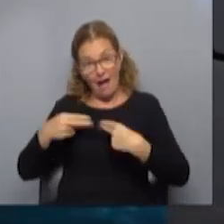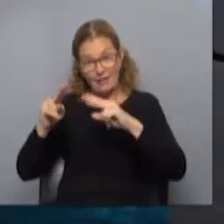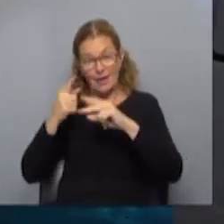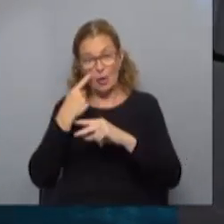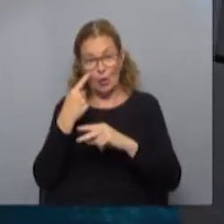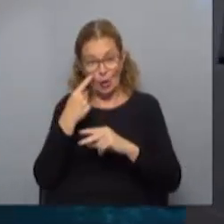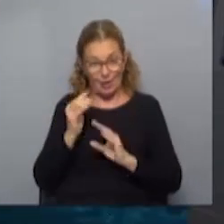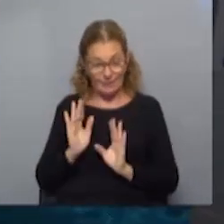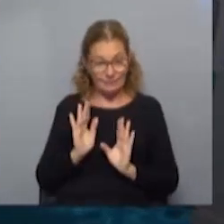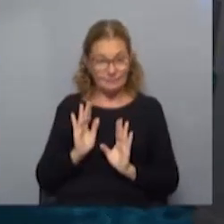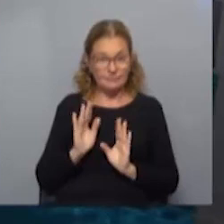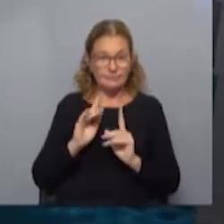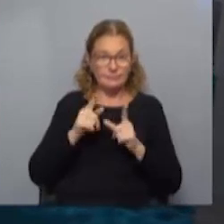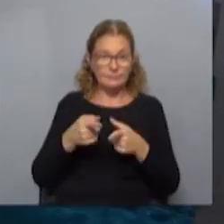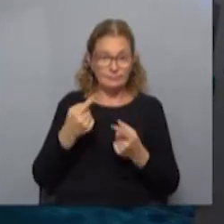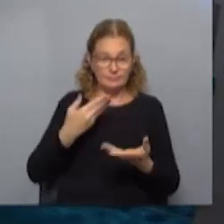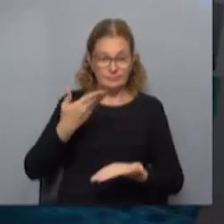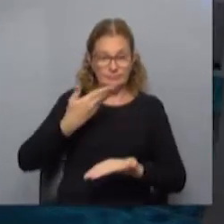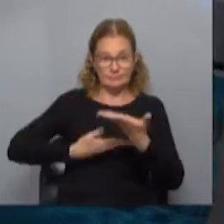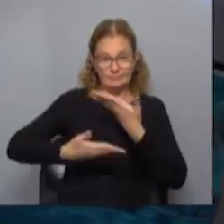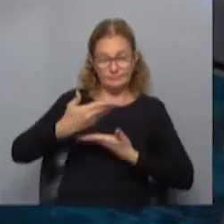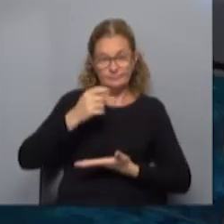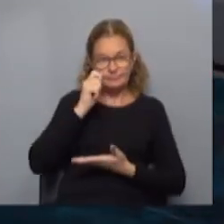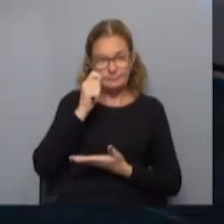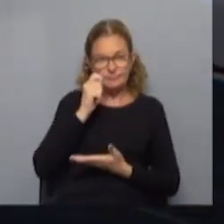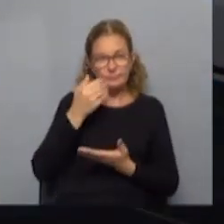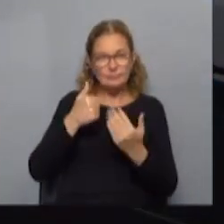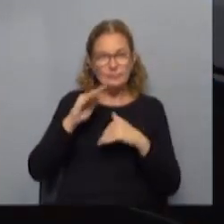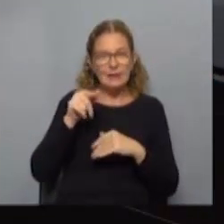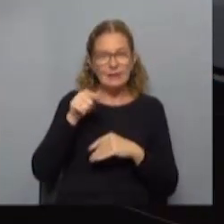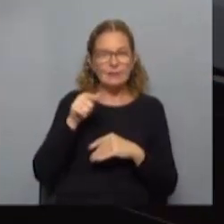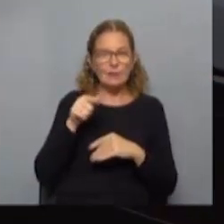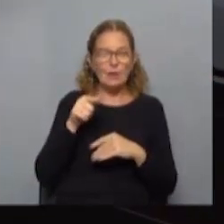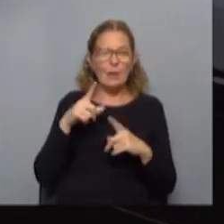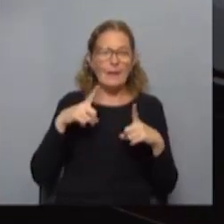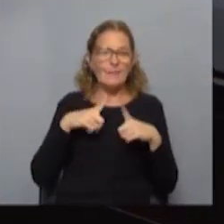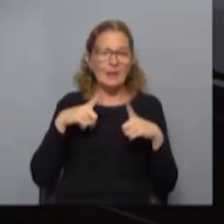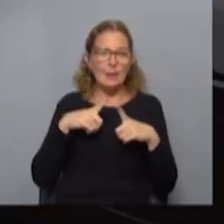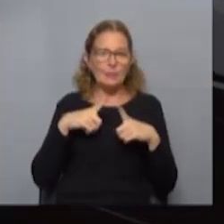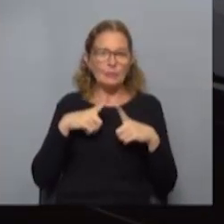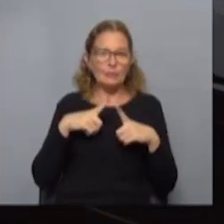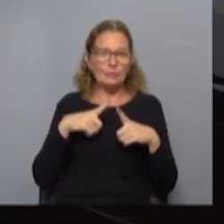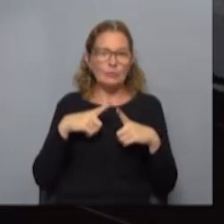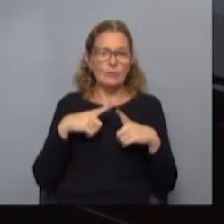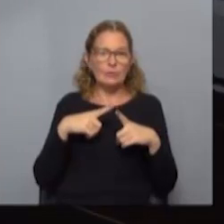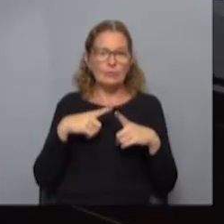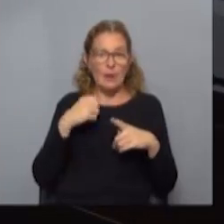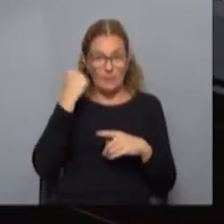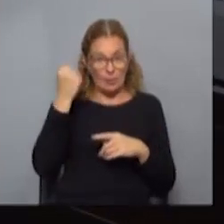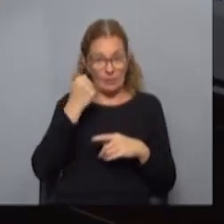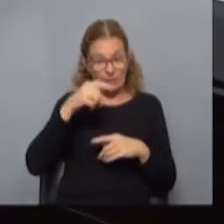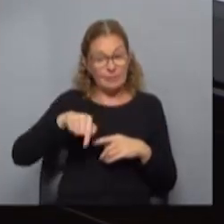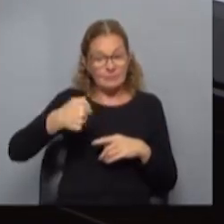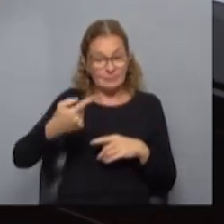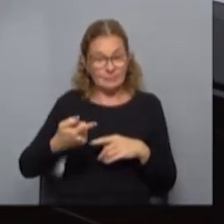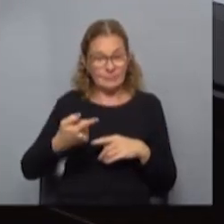conozca. Porque también es de ida y vuelta el turismo. Pero más que nada, ese punto, esperamos un fin de semana más importante.